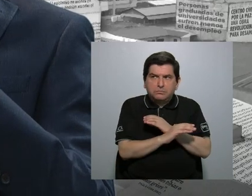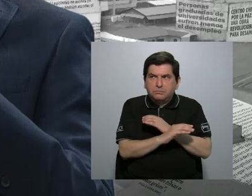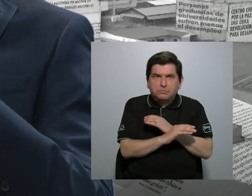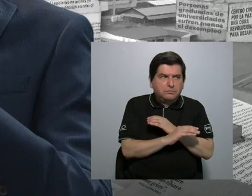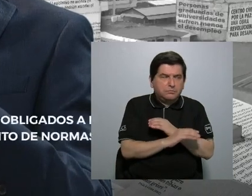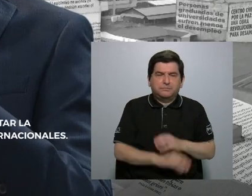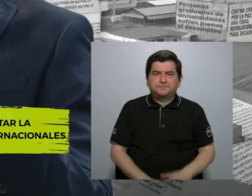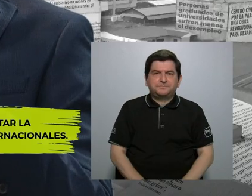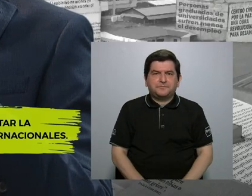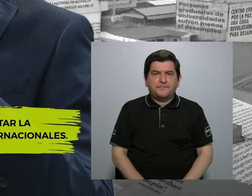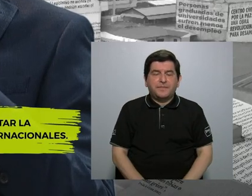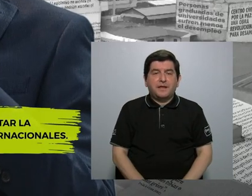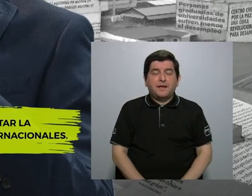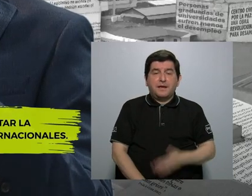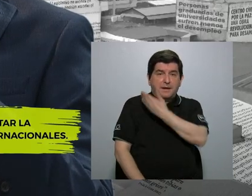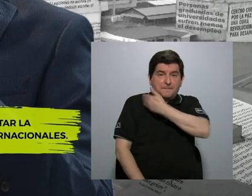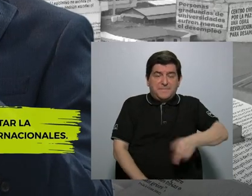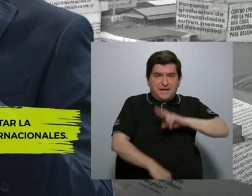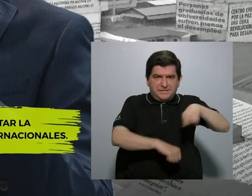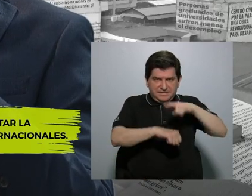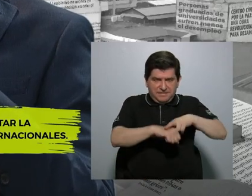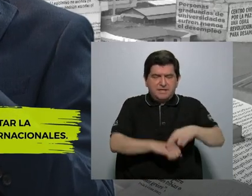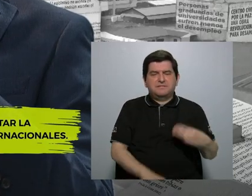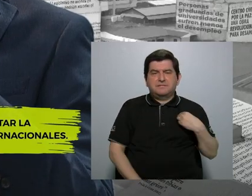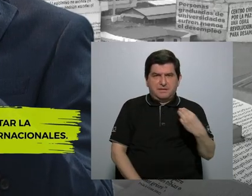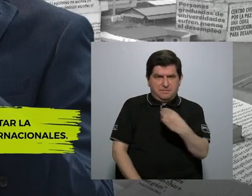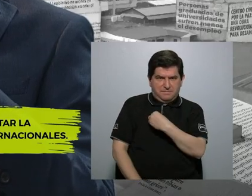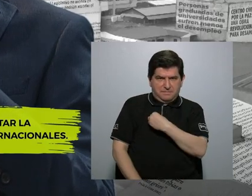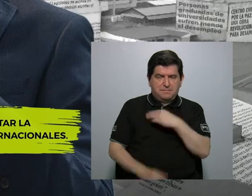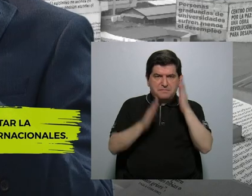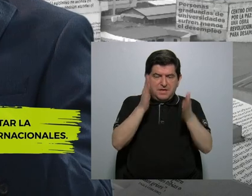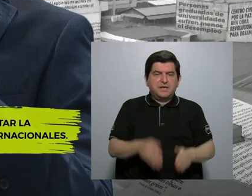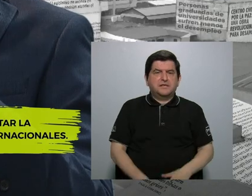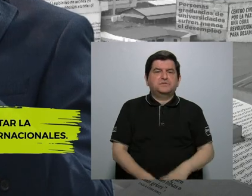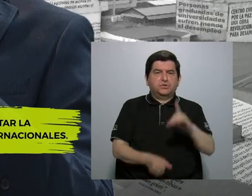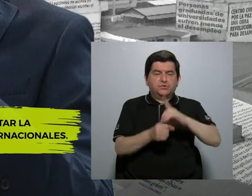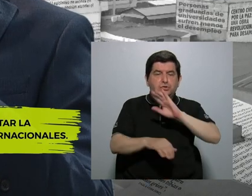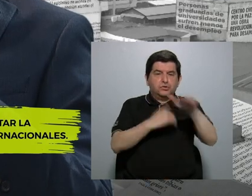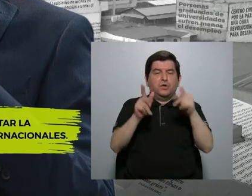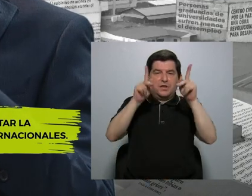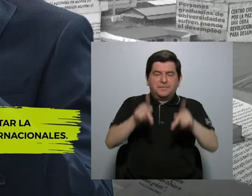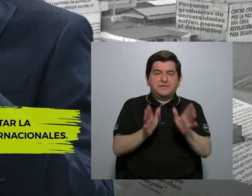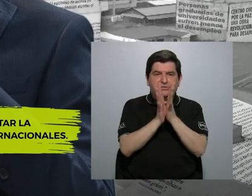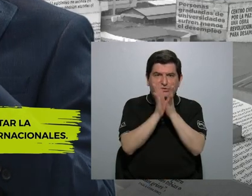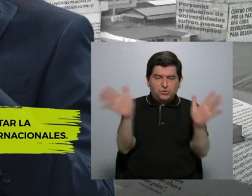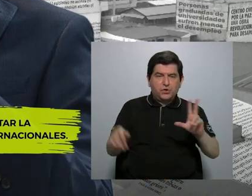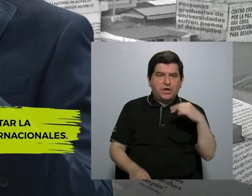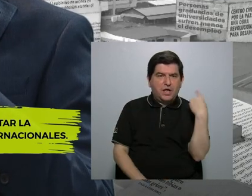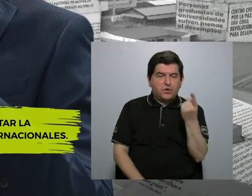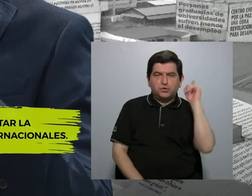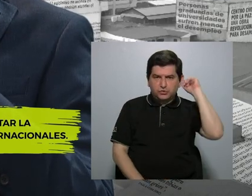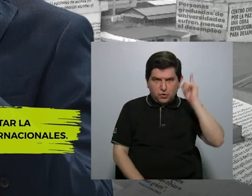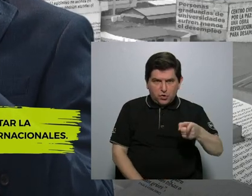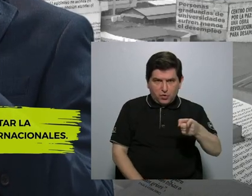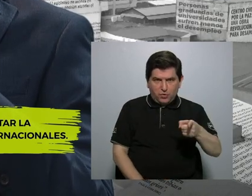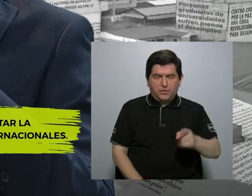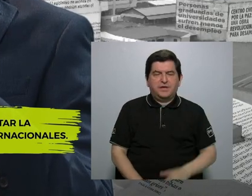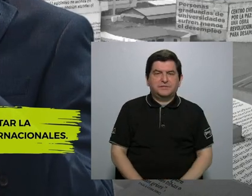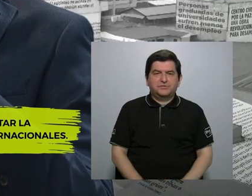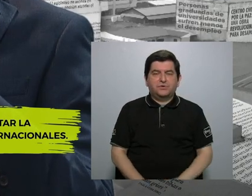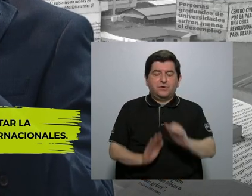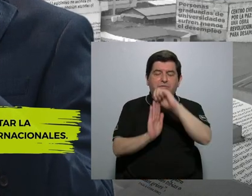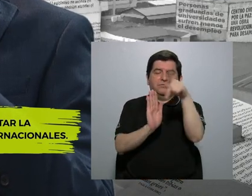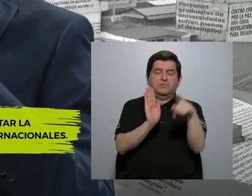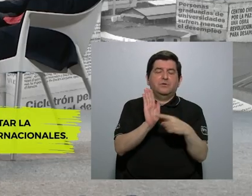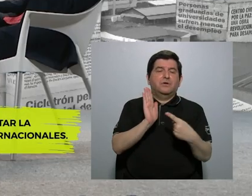Y el presidente de la república, sus ministros, los diputados, cualquier figura pública, no solamente están obligados por lo que la